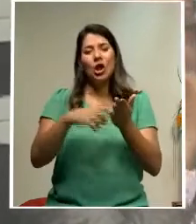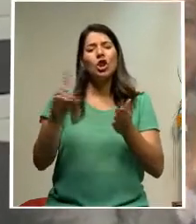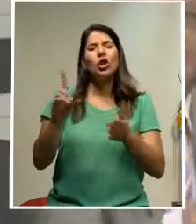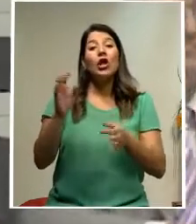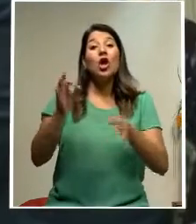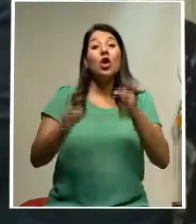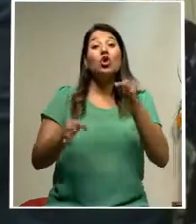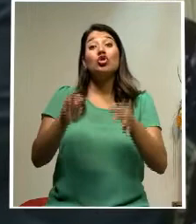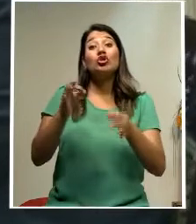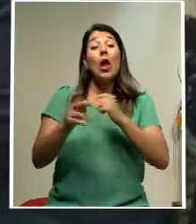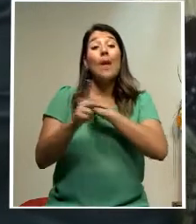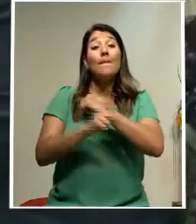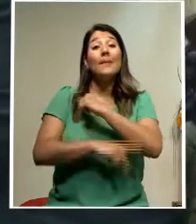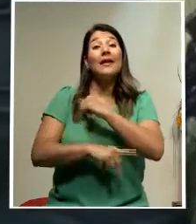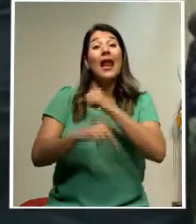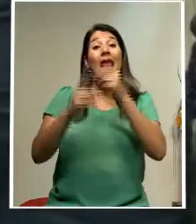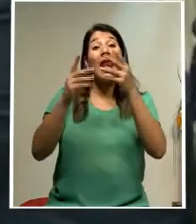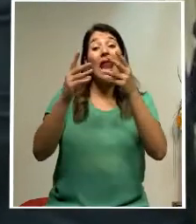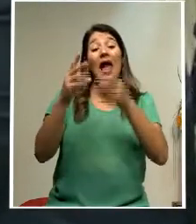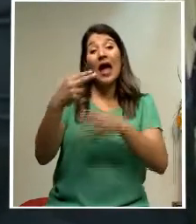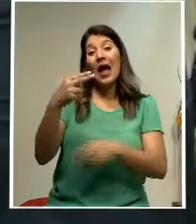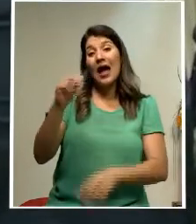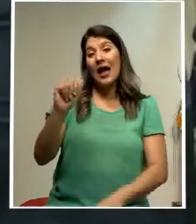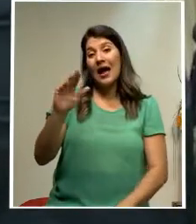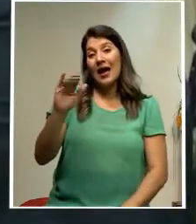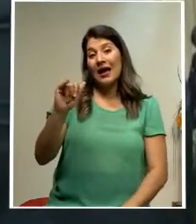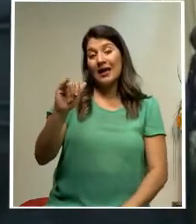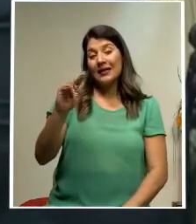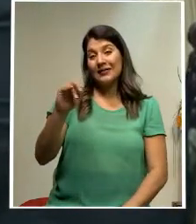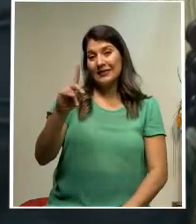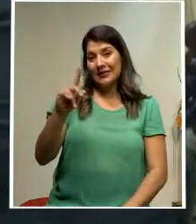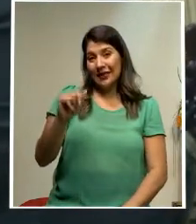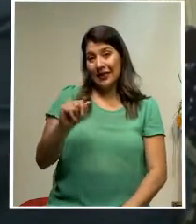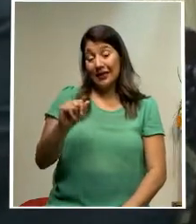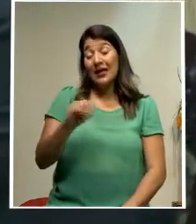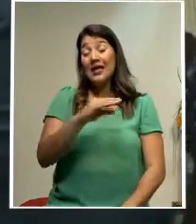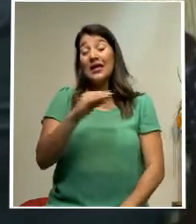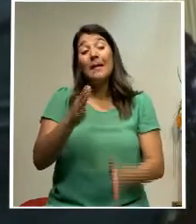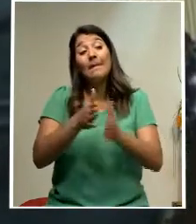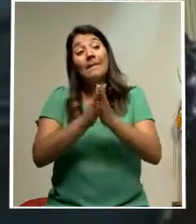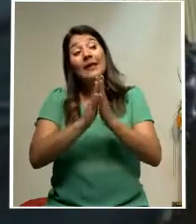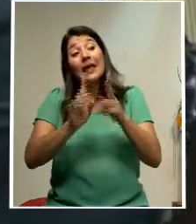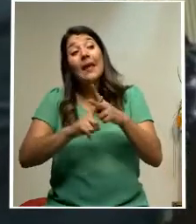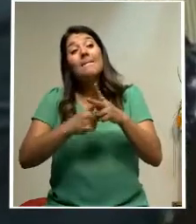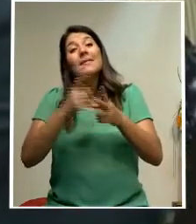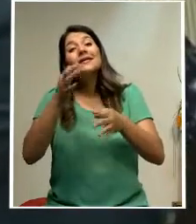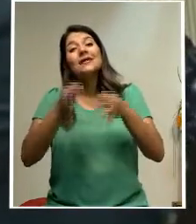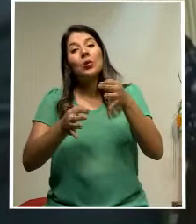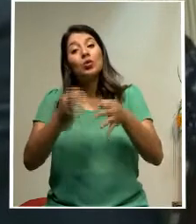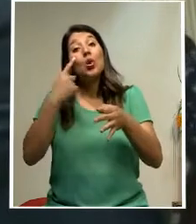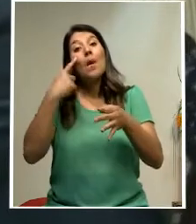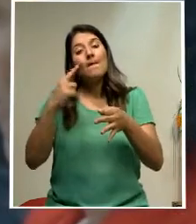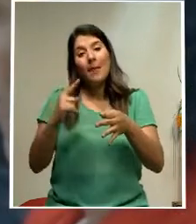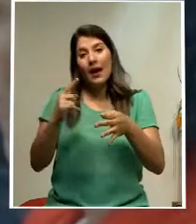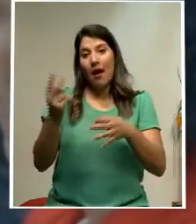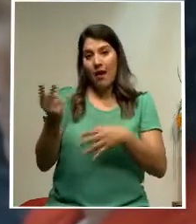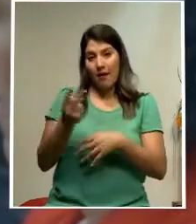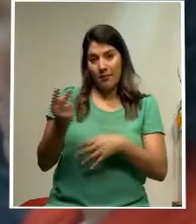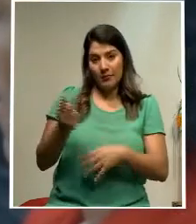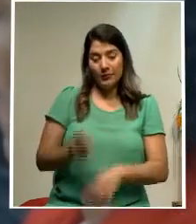con solicitud de apertura de juicio para Bolaños y el exdiputado Morales Zapata.